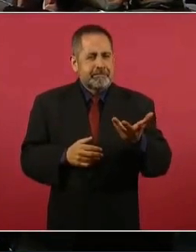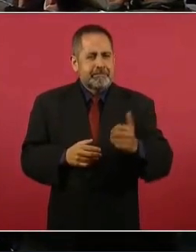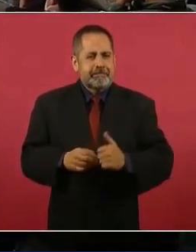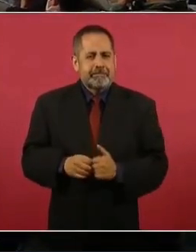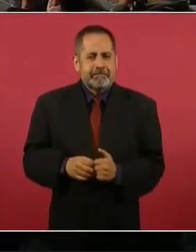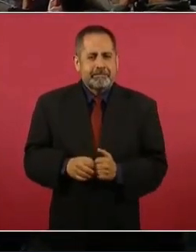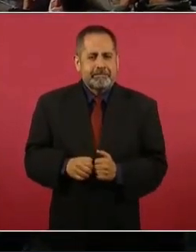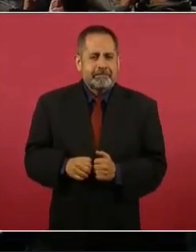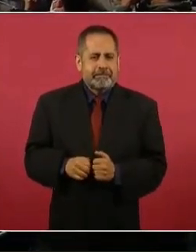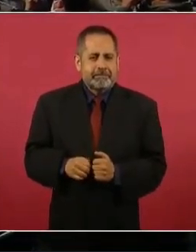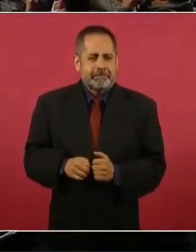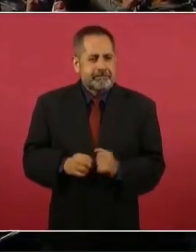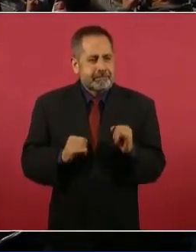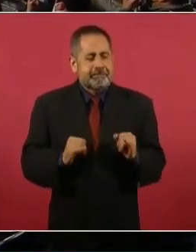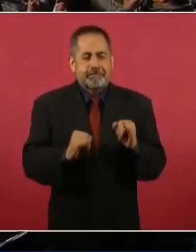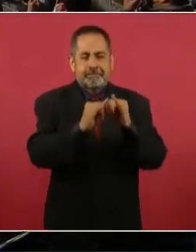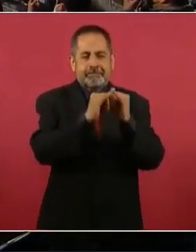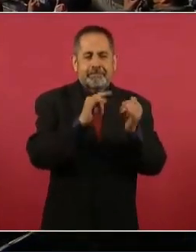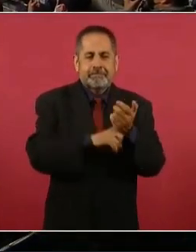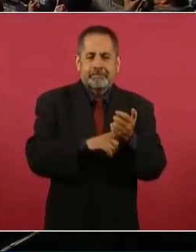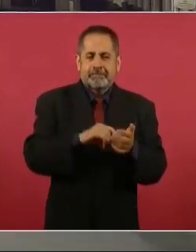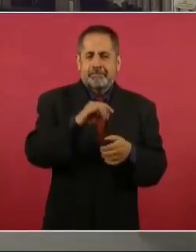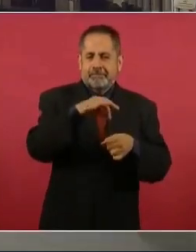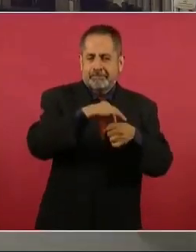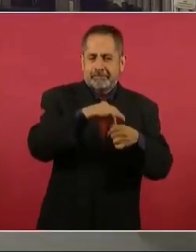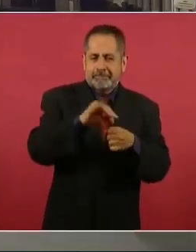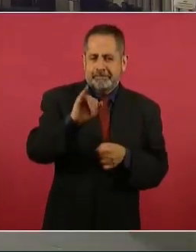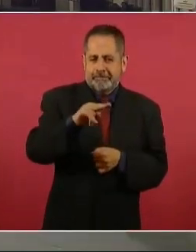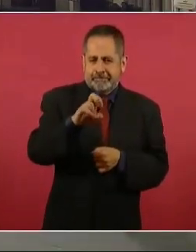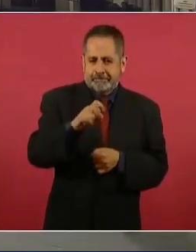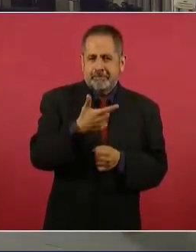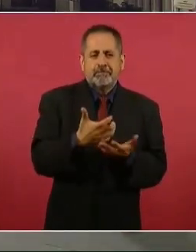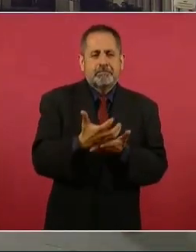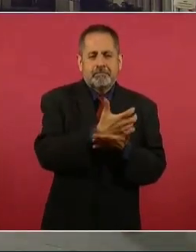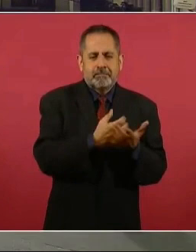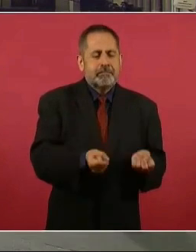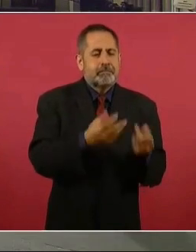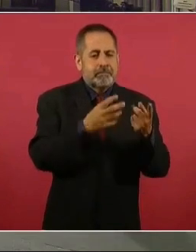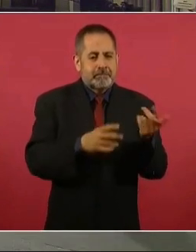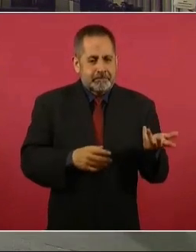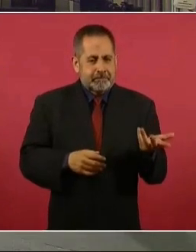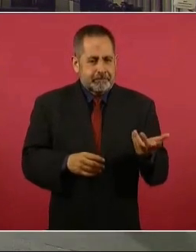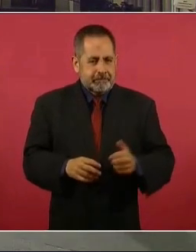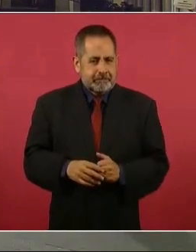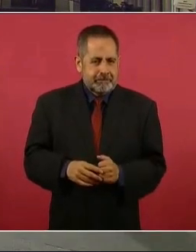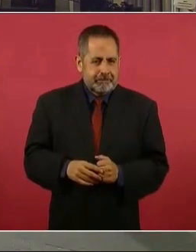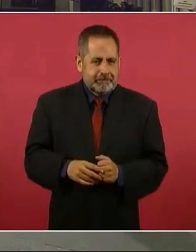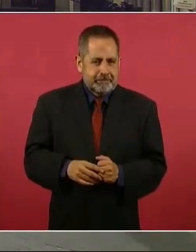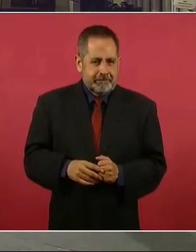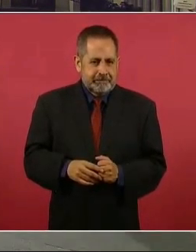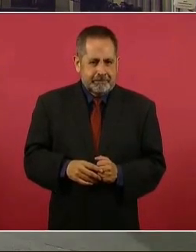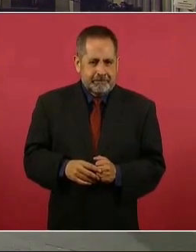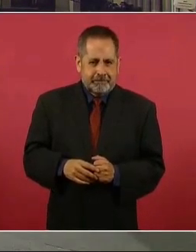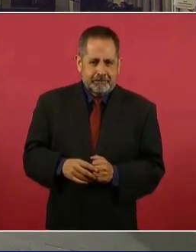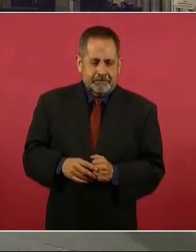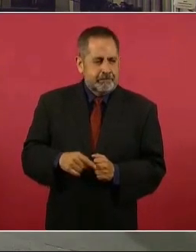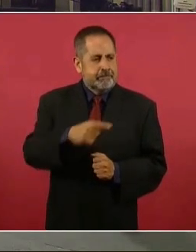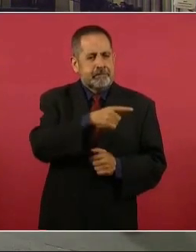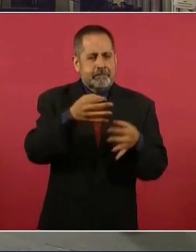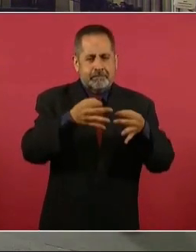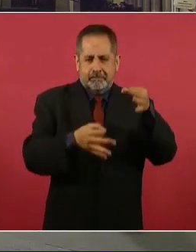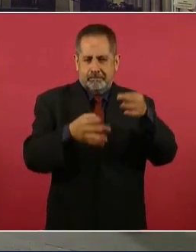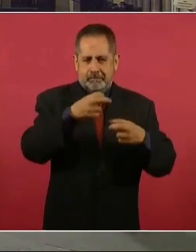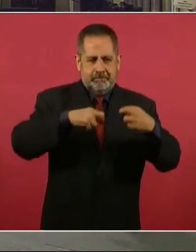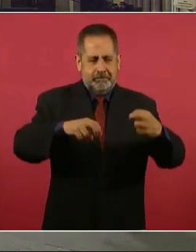detenimiento Instituto Electoral, los magistrados,